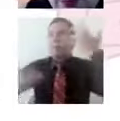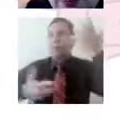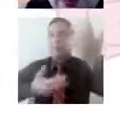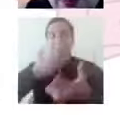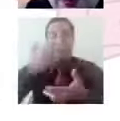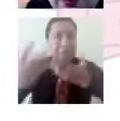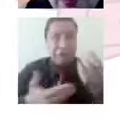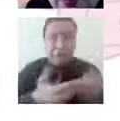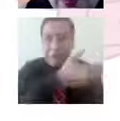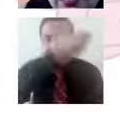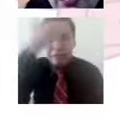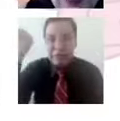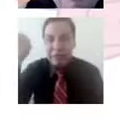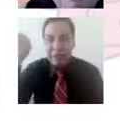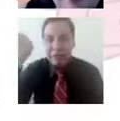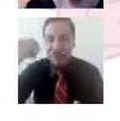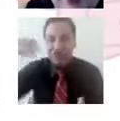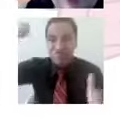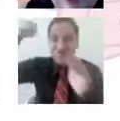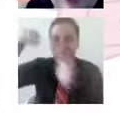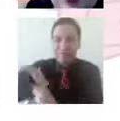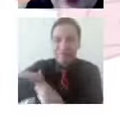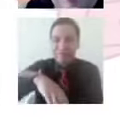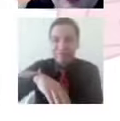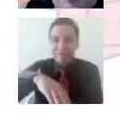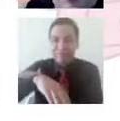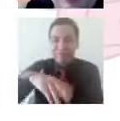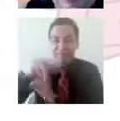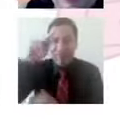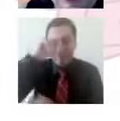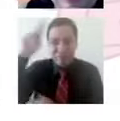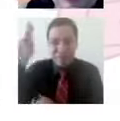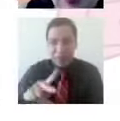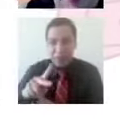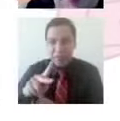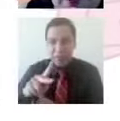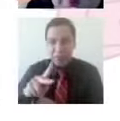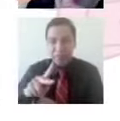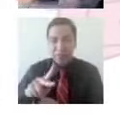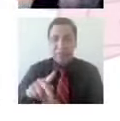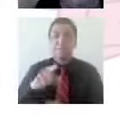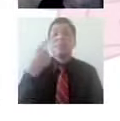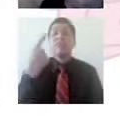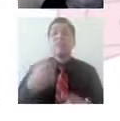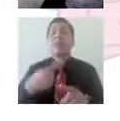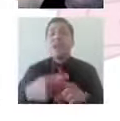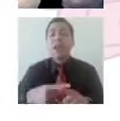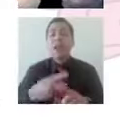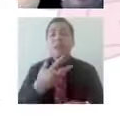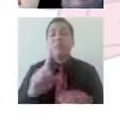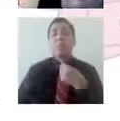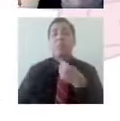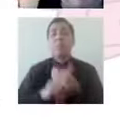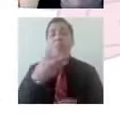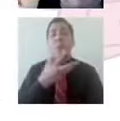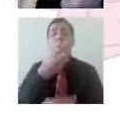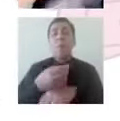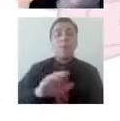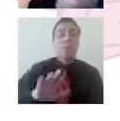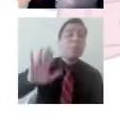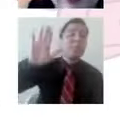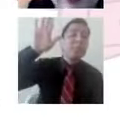empeoramos. Si yo les pidiera que levantaran la mano, ¿quién de ustedes resuelve el problema? Levantamos la mano.